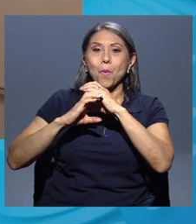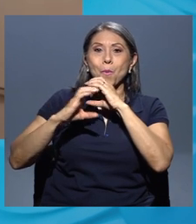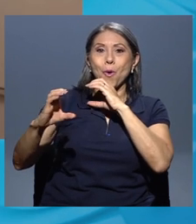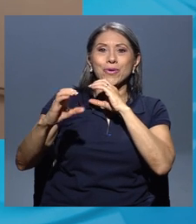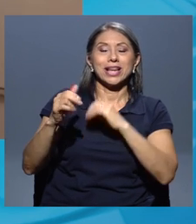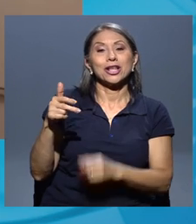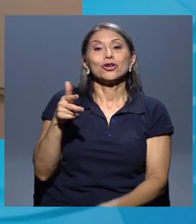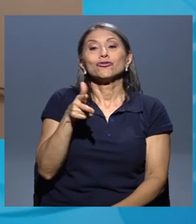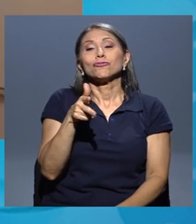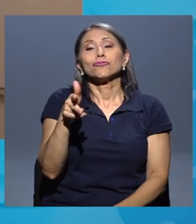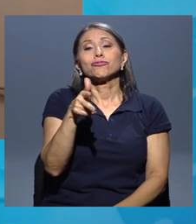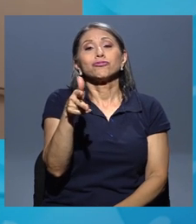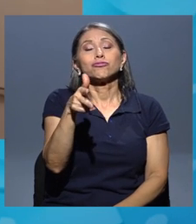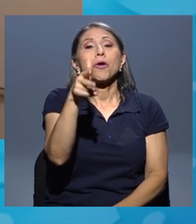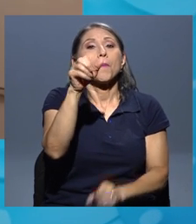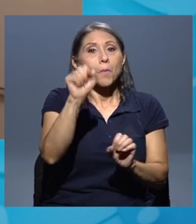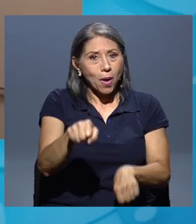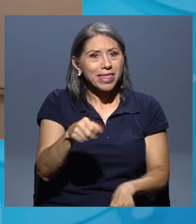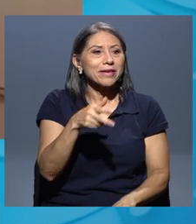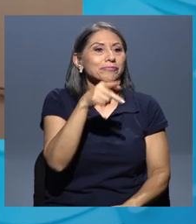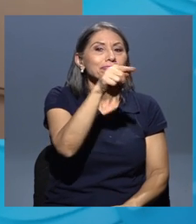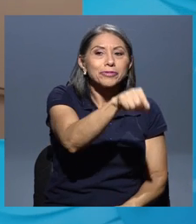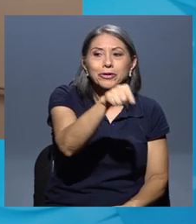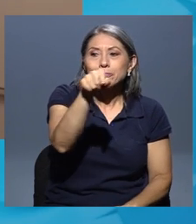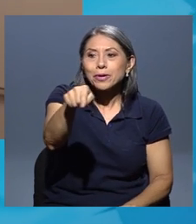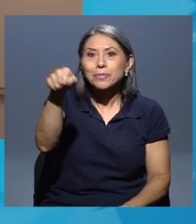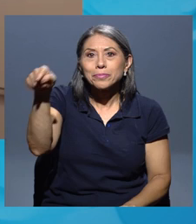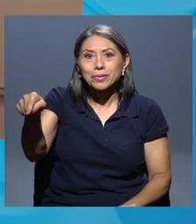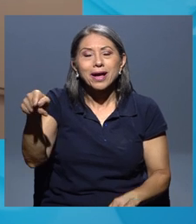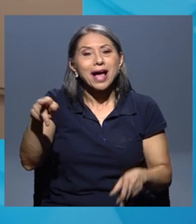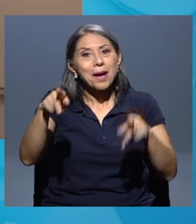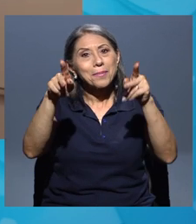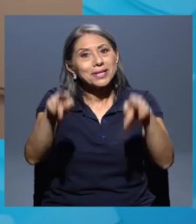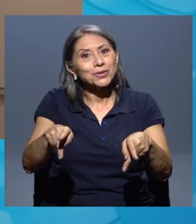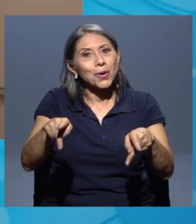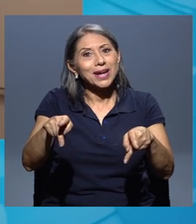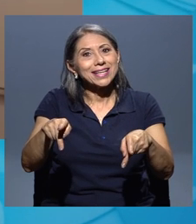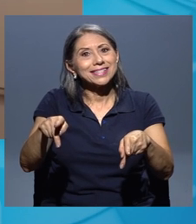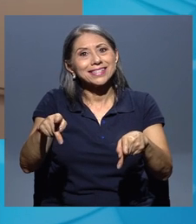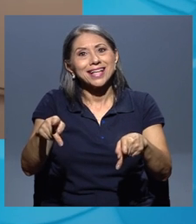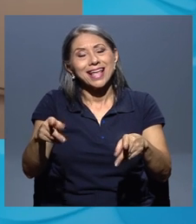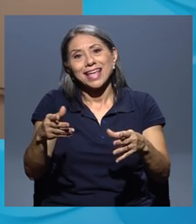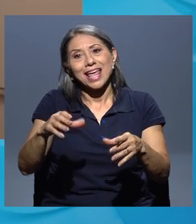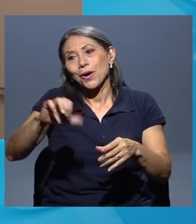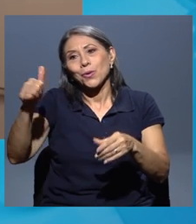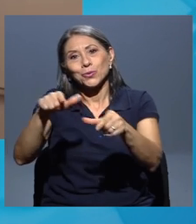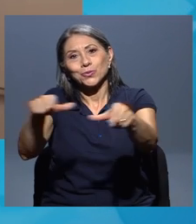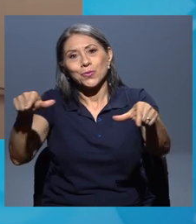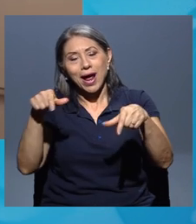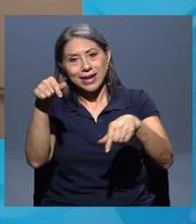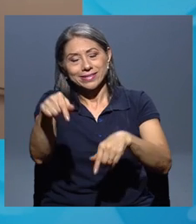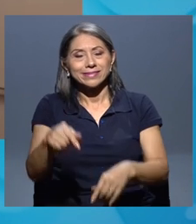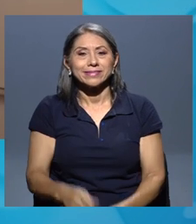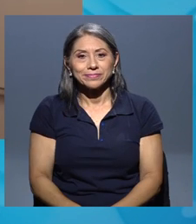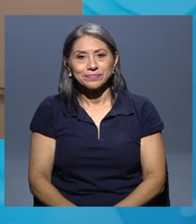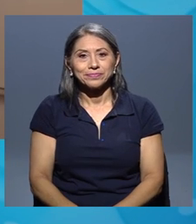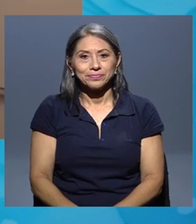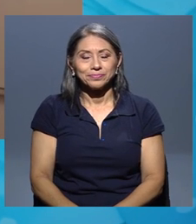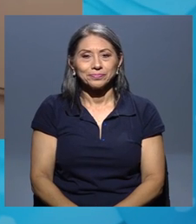poblaciones que difícilmente podríamos captar en el centro y en otros lugares.